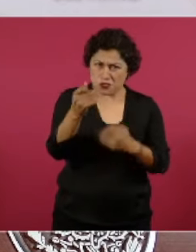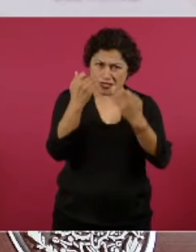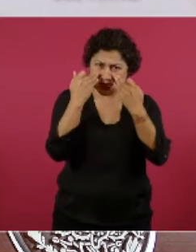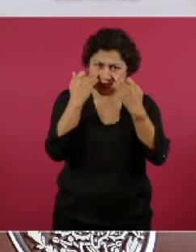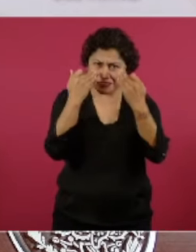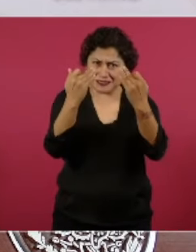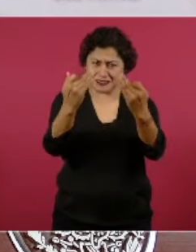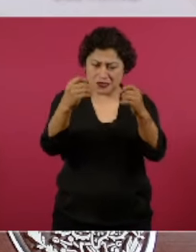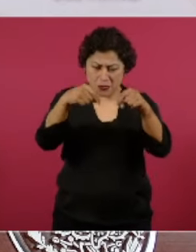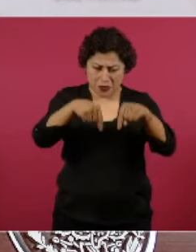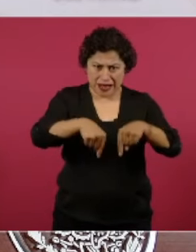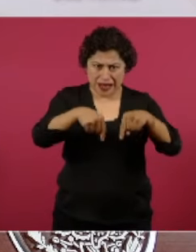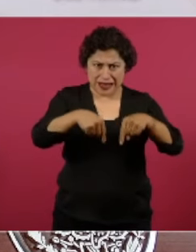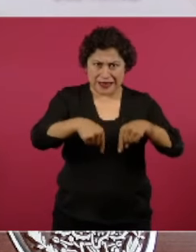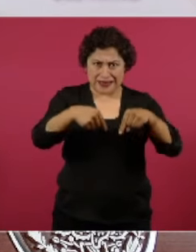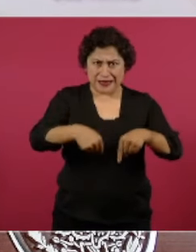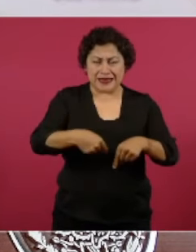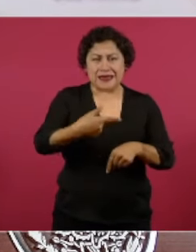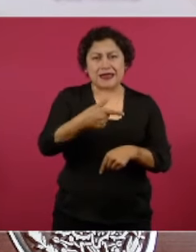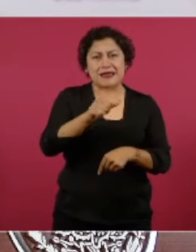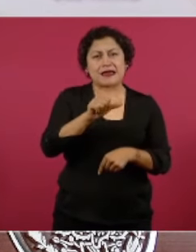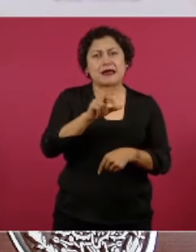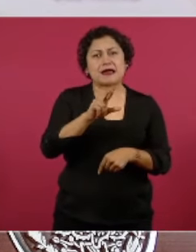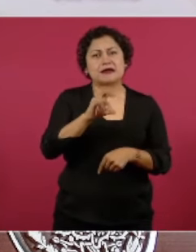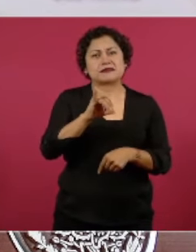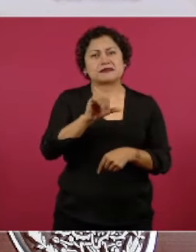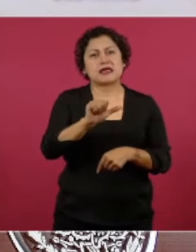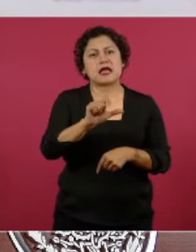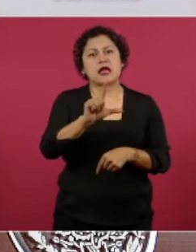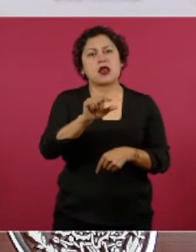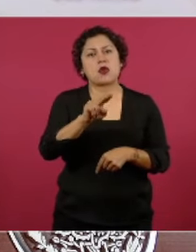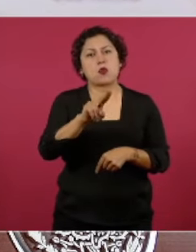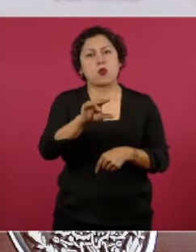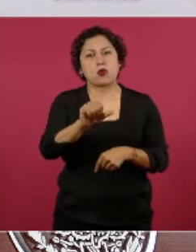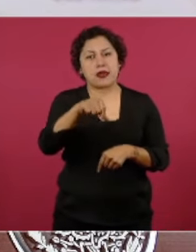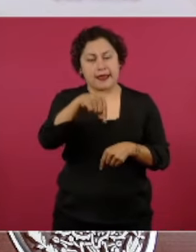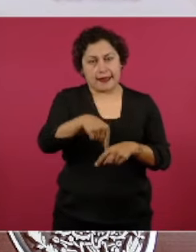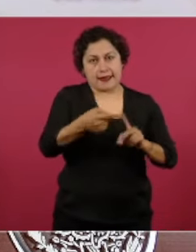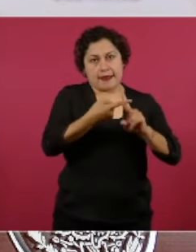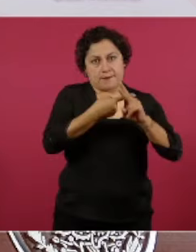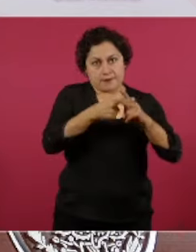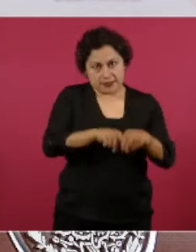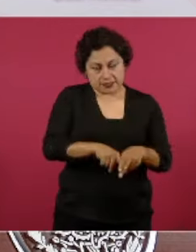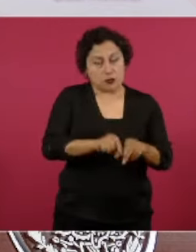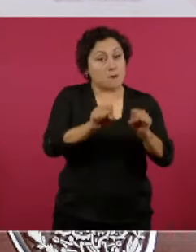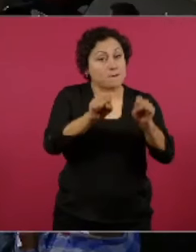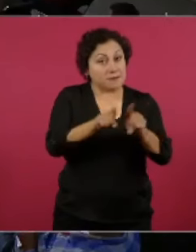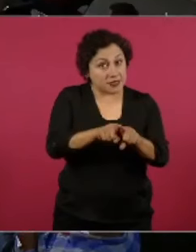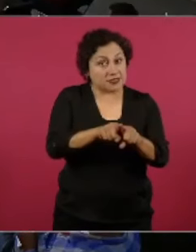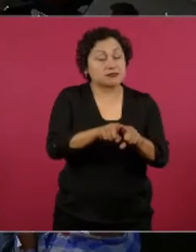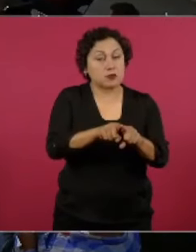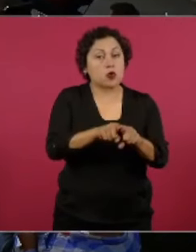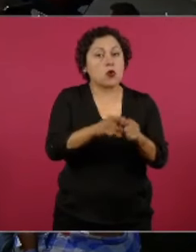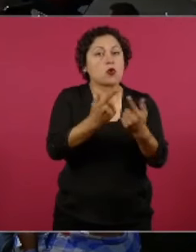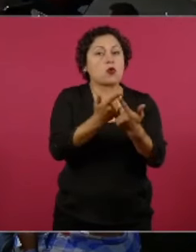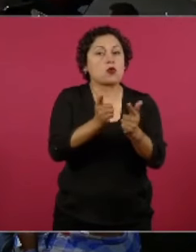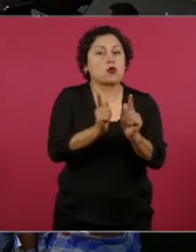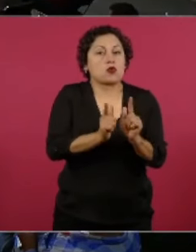en el sistema de inteligencia del gobierno, tuvo que ver